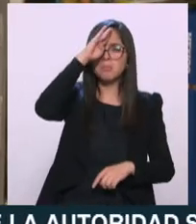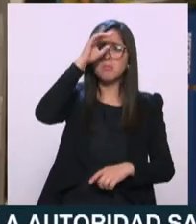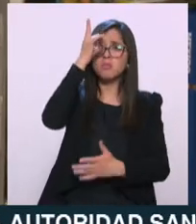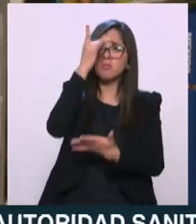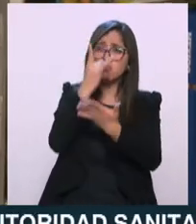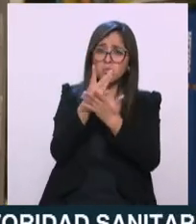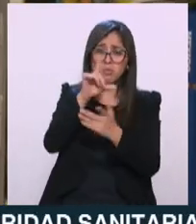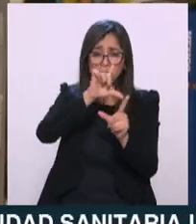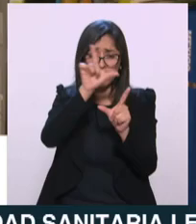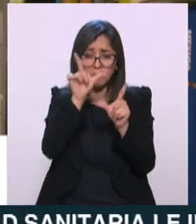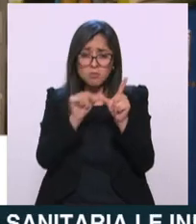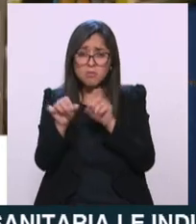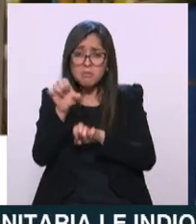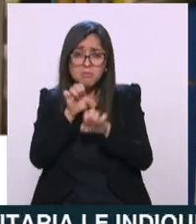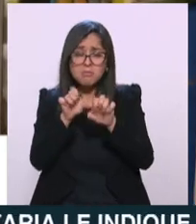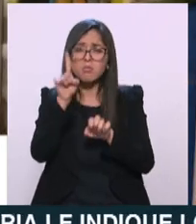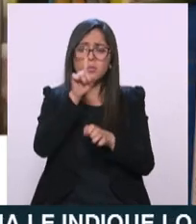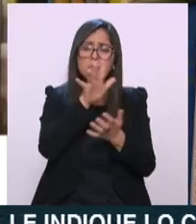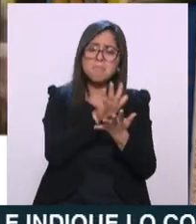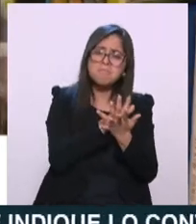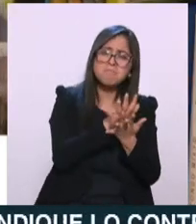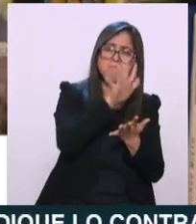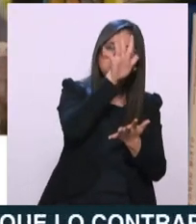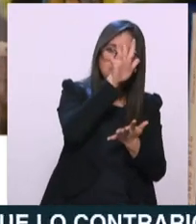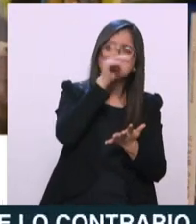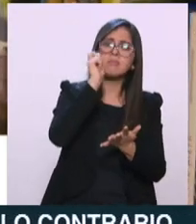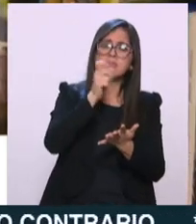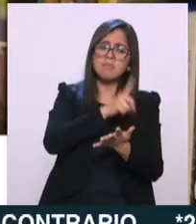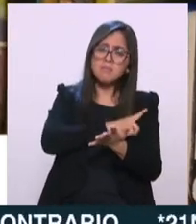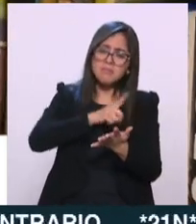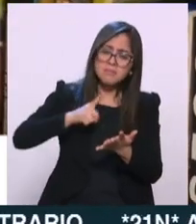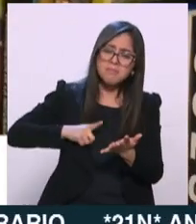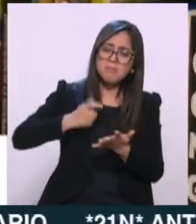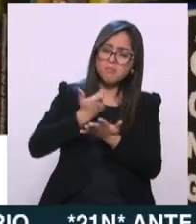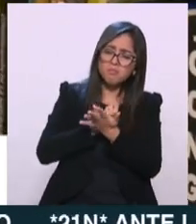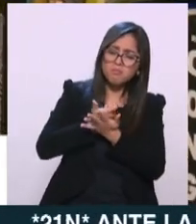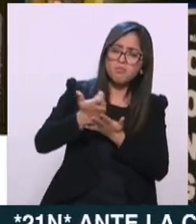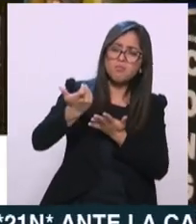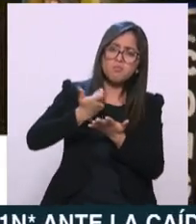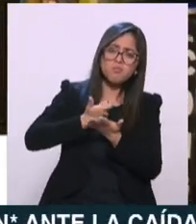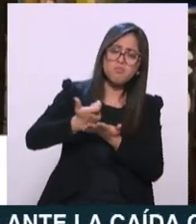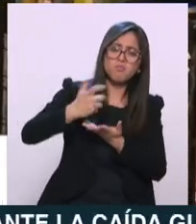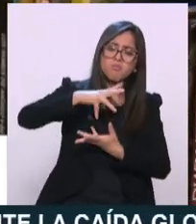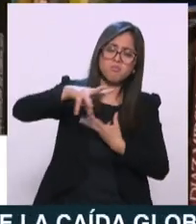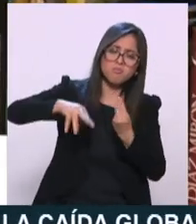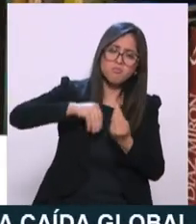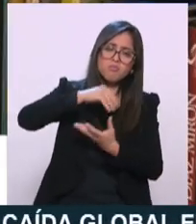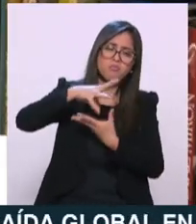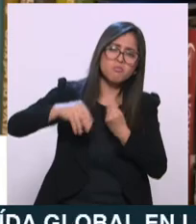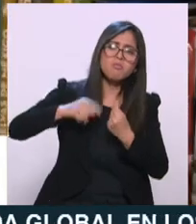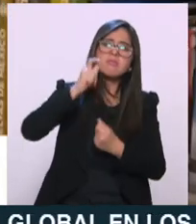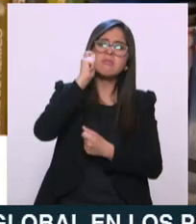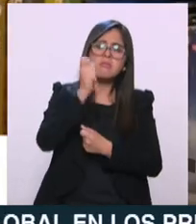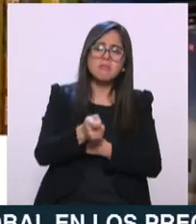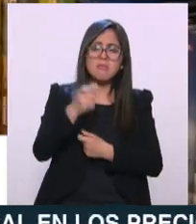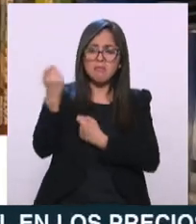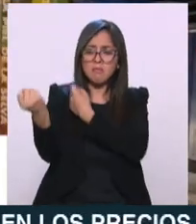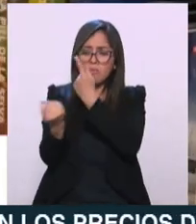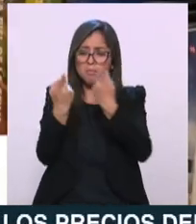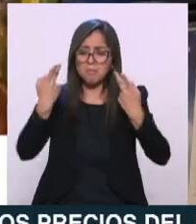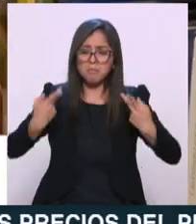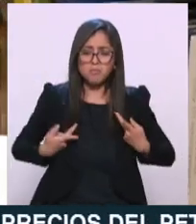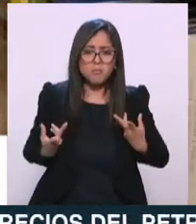nacionales pero sí mayoritariamente no al revés, invertir, invertir esta proporción entre lo que se gasta